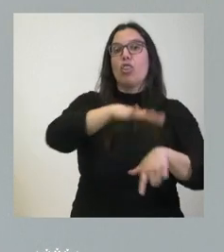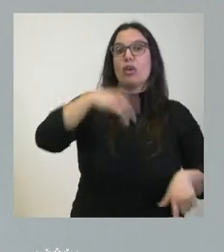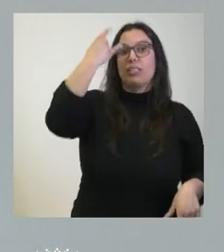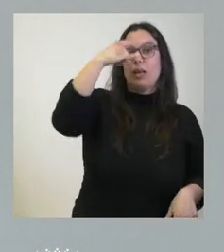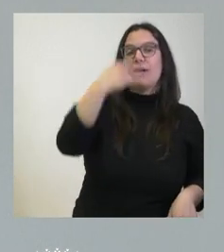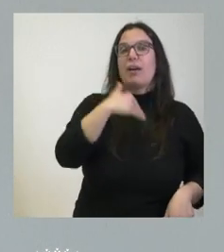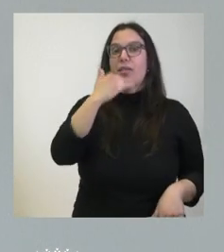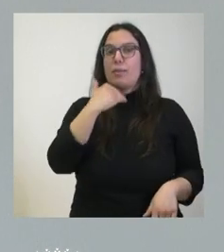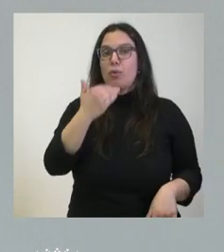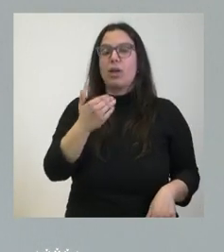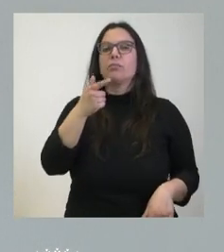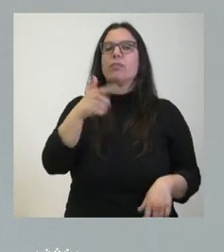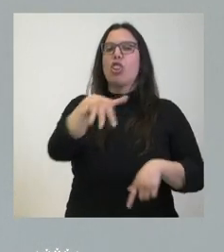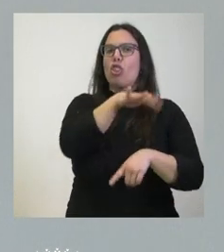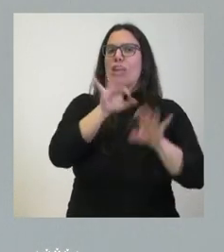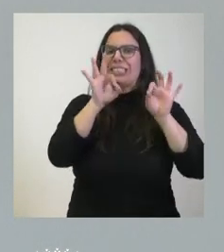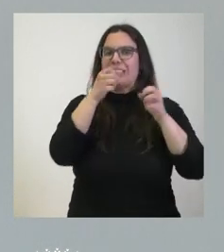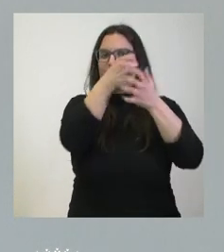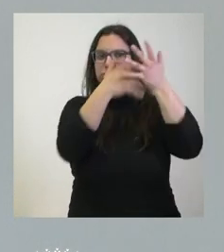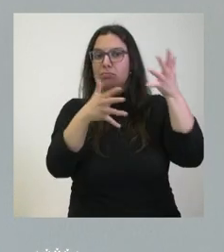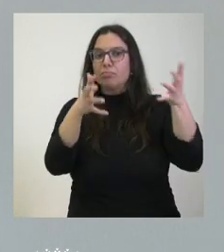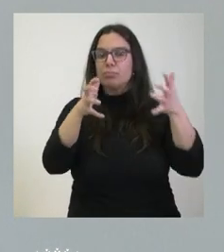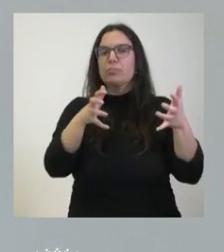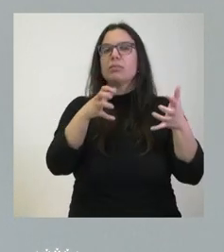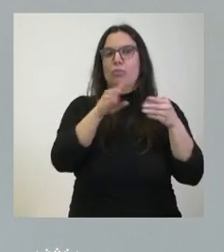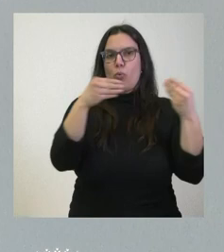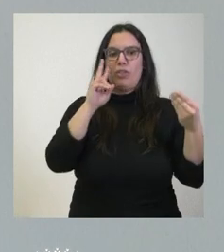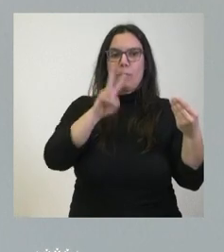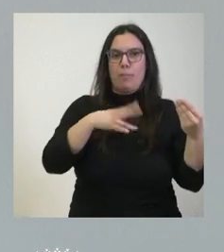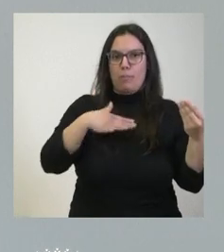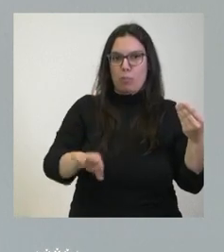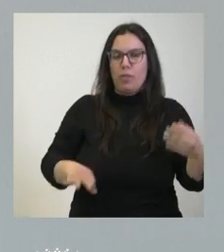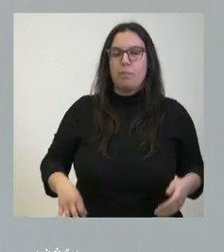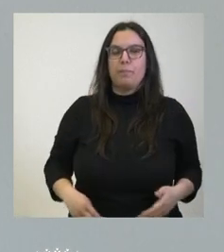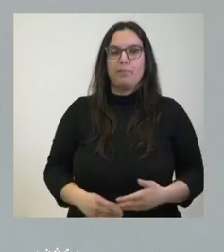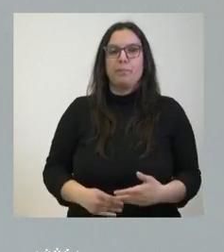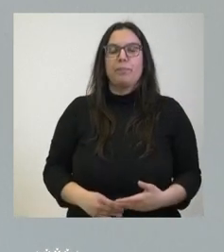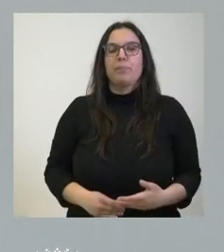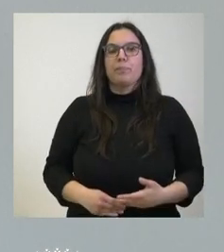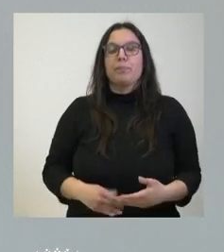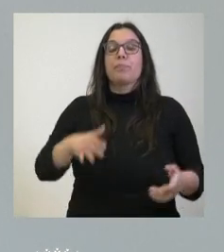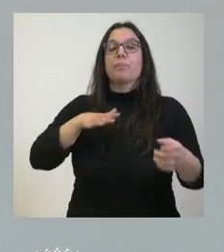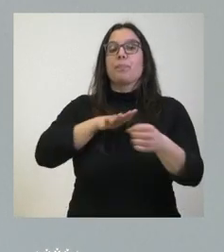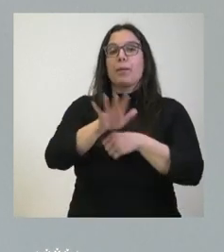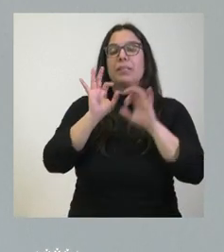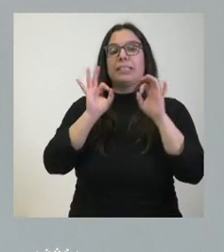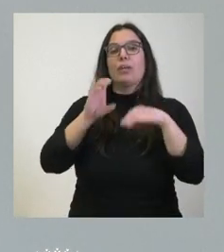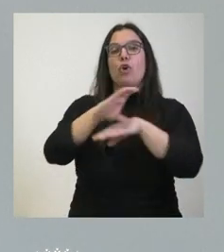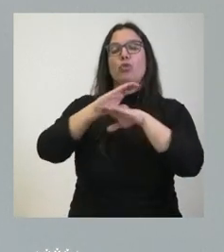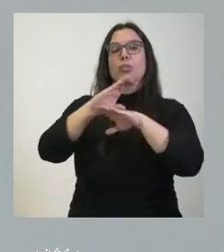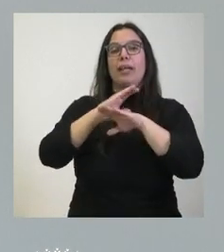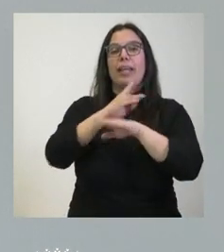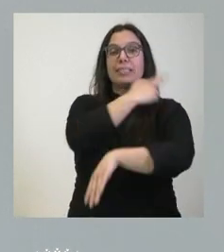de Zamora tienen ustedes las zonas beneficiadas por esta inversión en el ámbito de la Consejería de